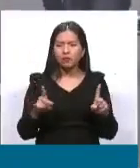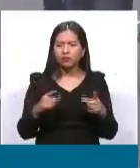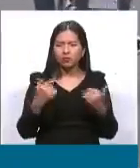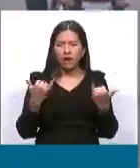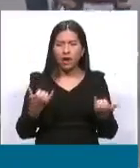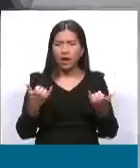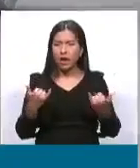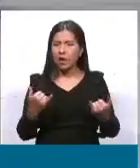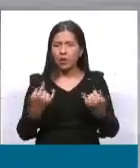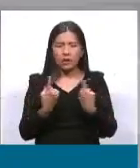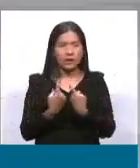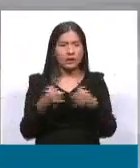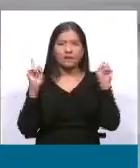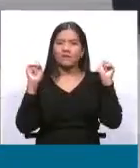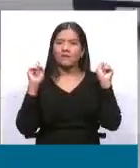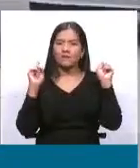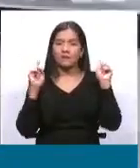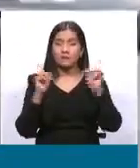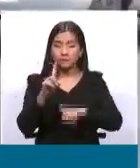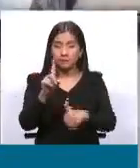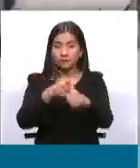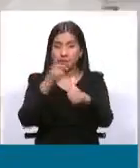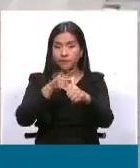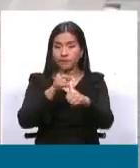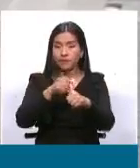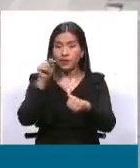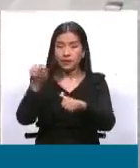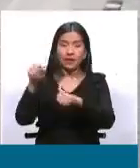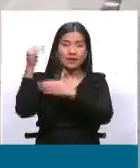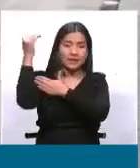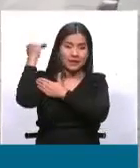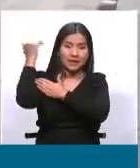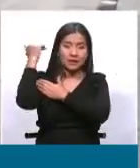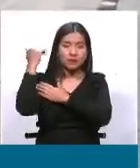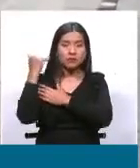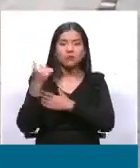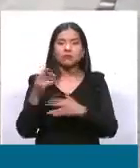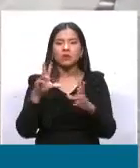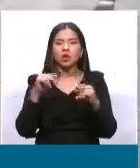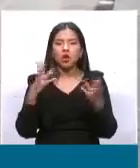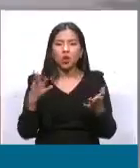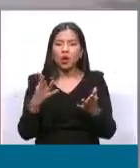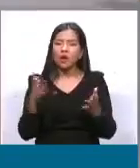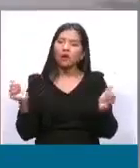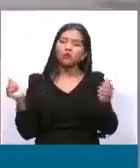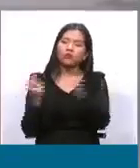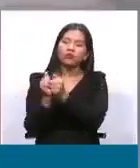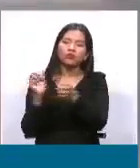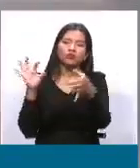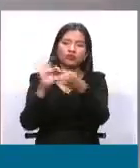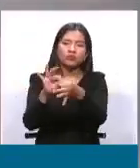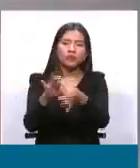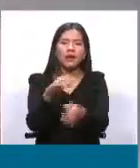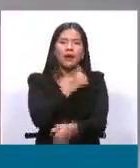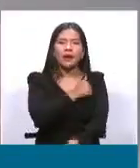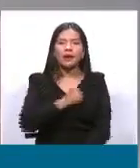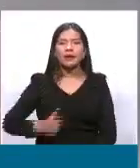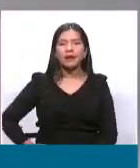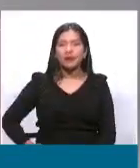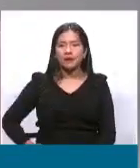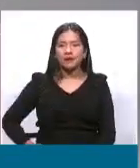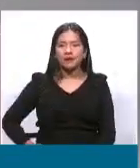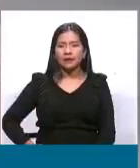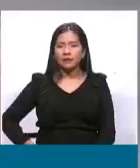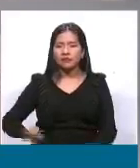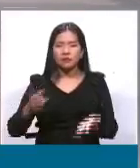que ellos, primero, en Santa Cruz no cuentan con la venia del alcalde y eso implica no contar